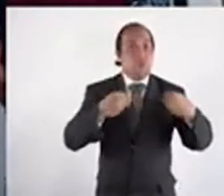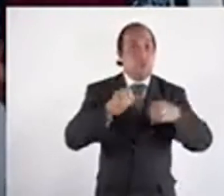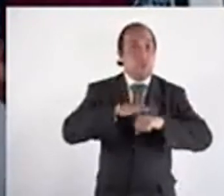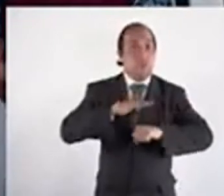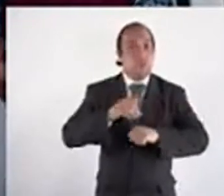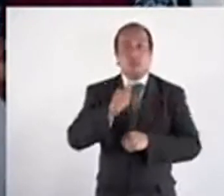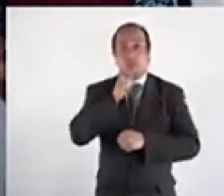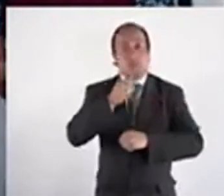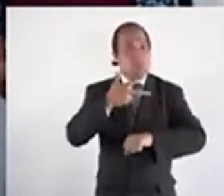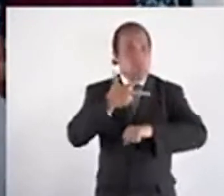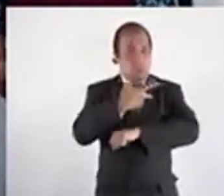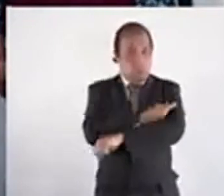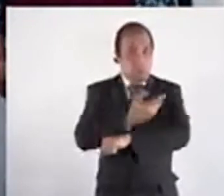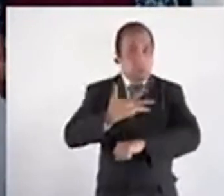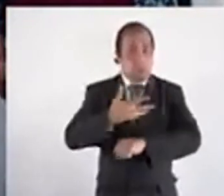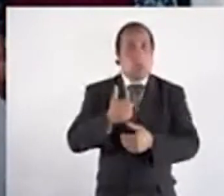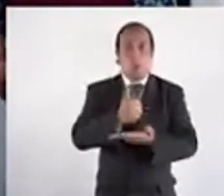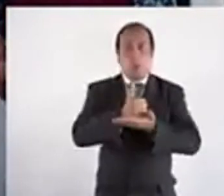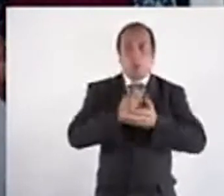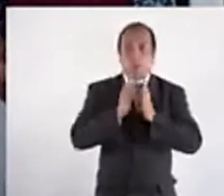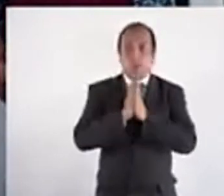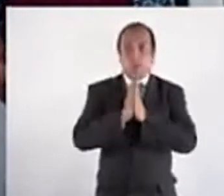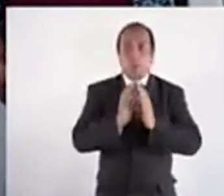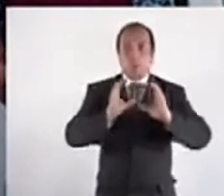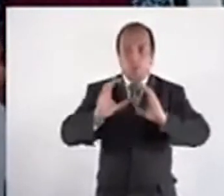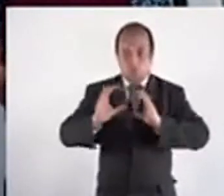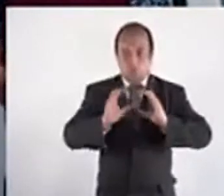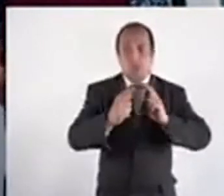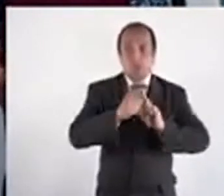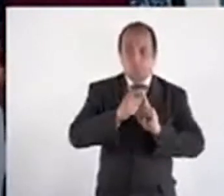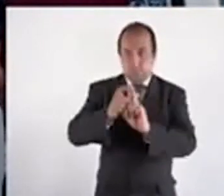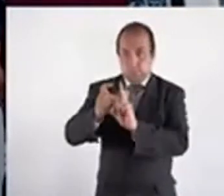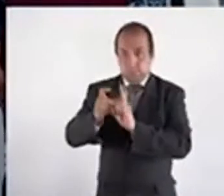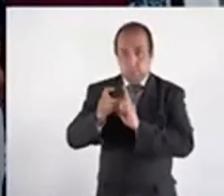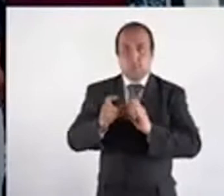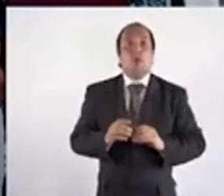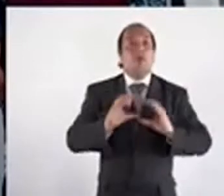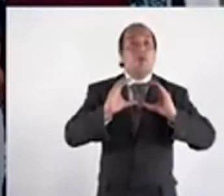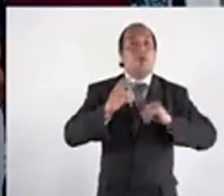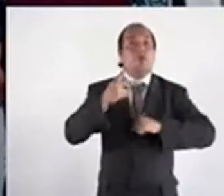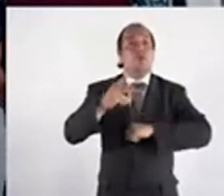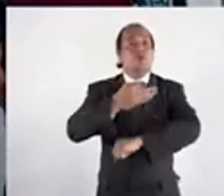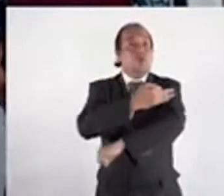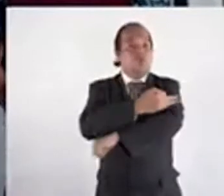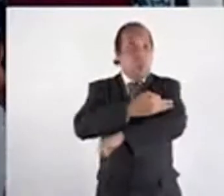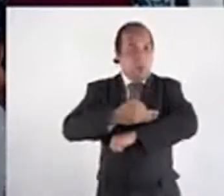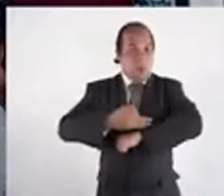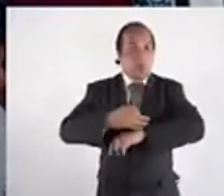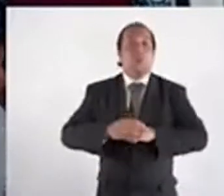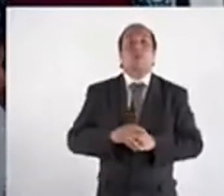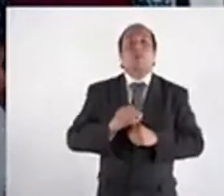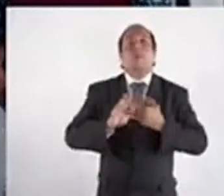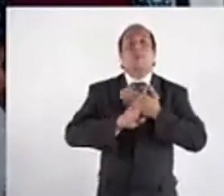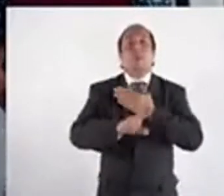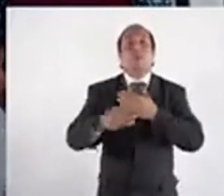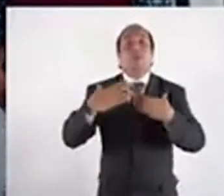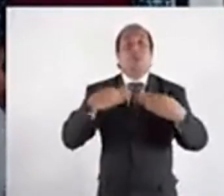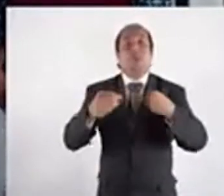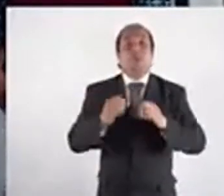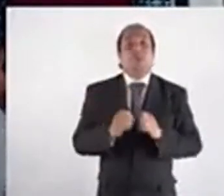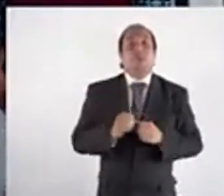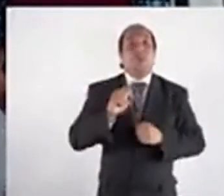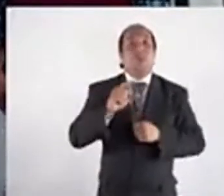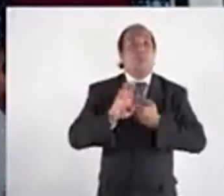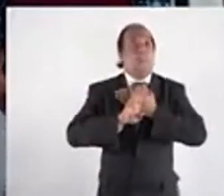contagiando más que aún no se han vacunado. Ayúdenos, por favor, a cuidarse, a protegerse, a cuidar a sus familias para evitar más